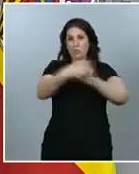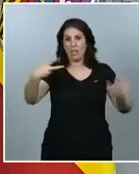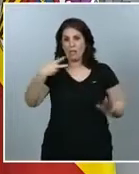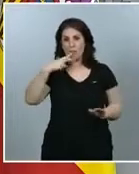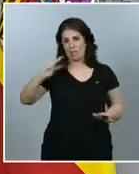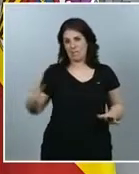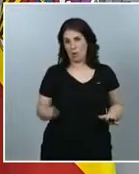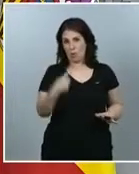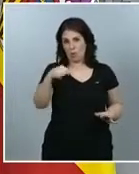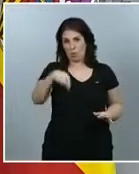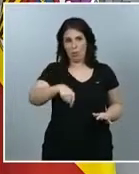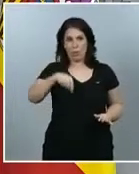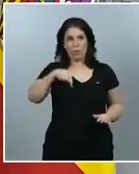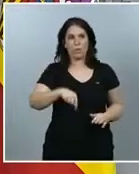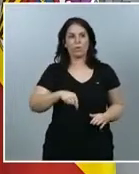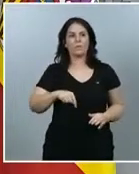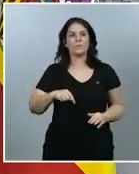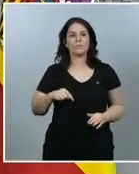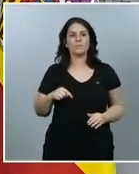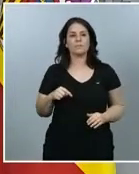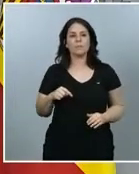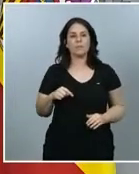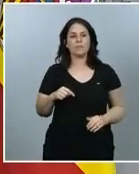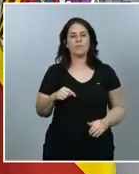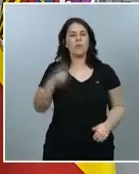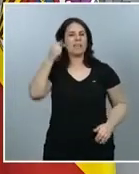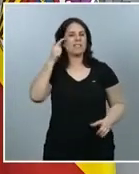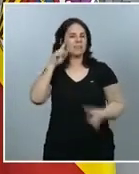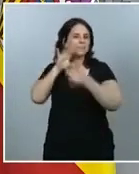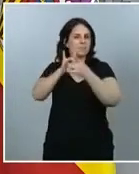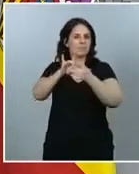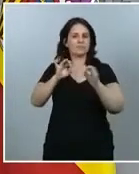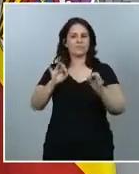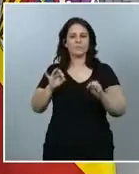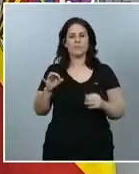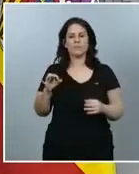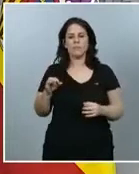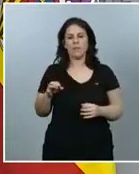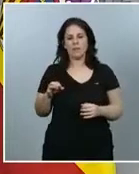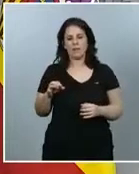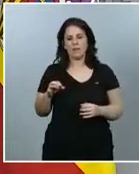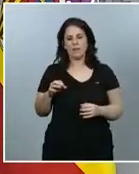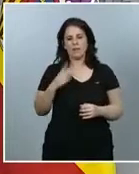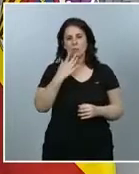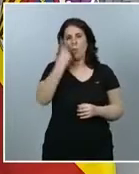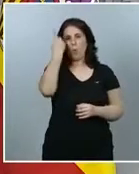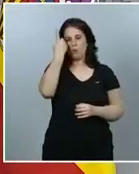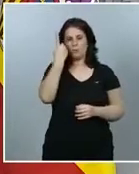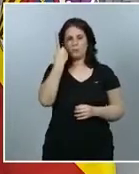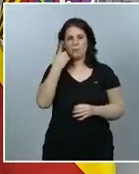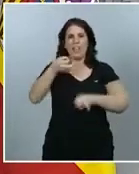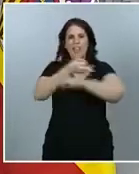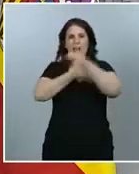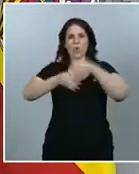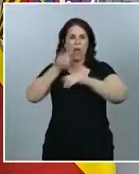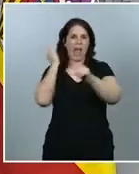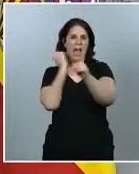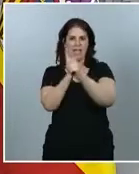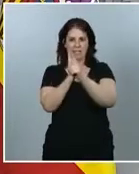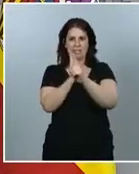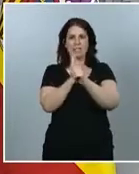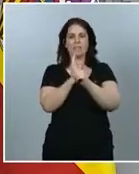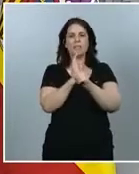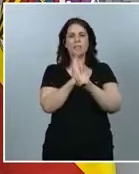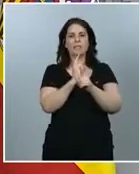se referirán a la lectura de uno de los anticuerpos, el que consideramos que, además, es más